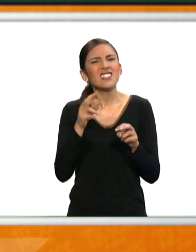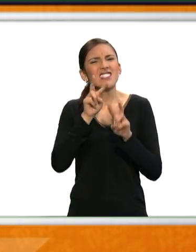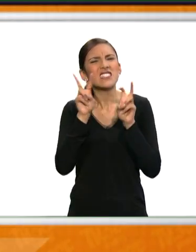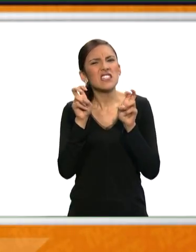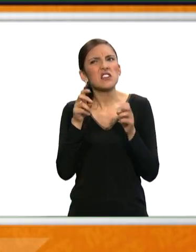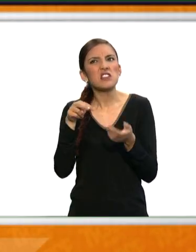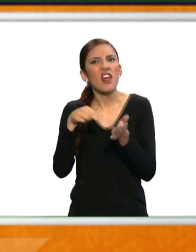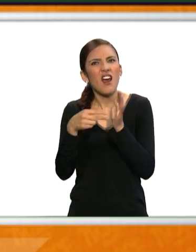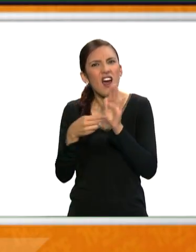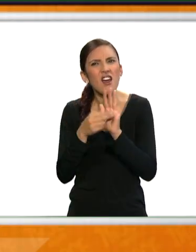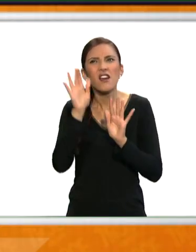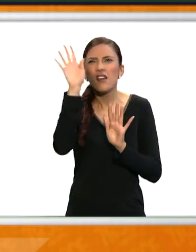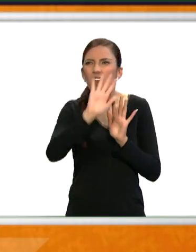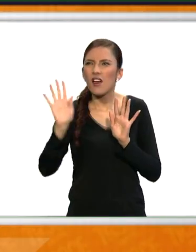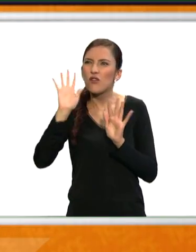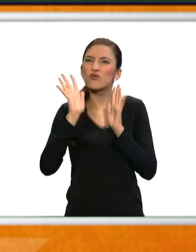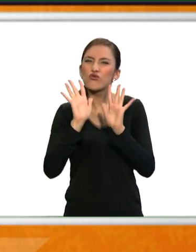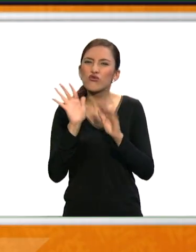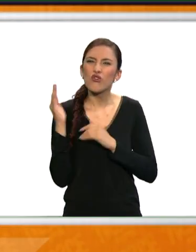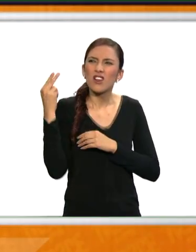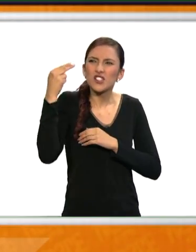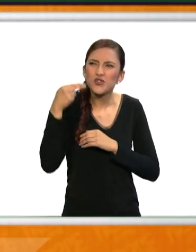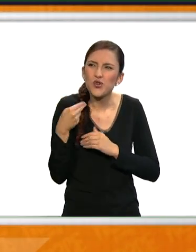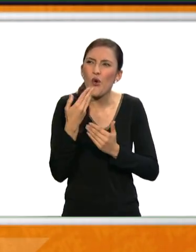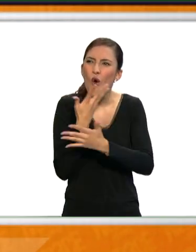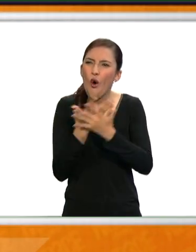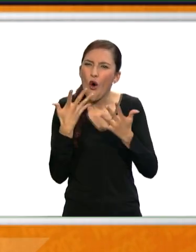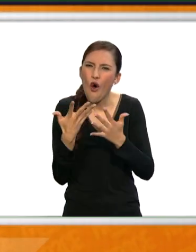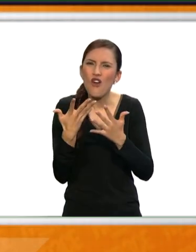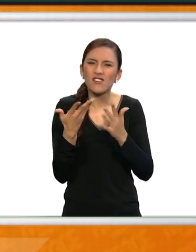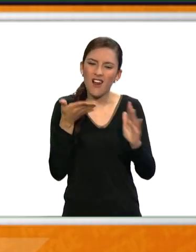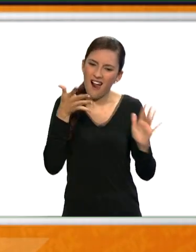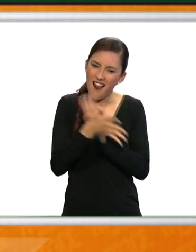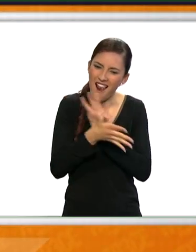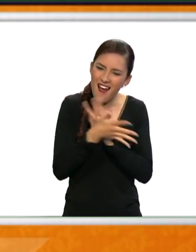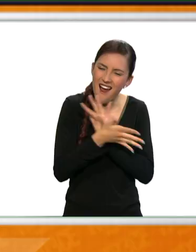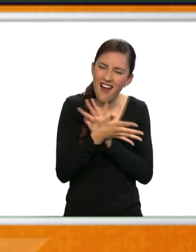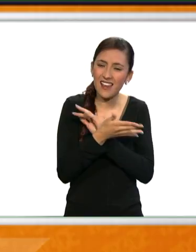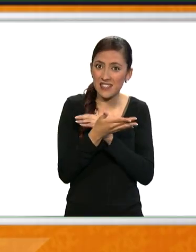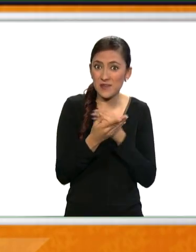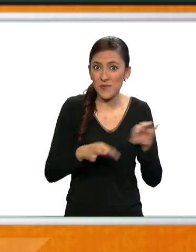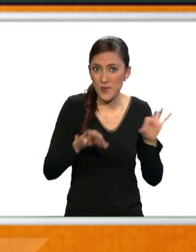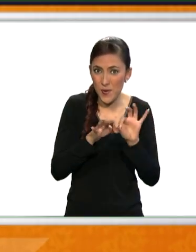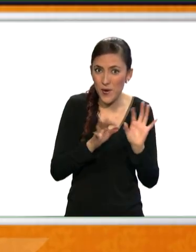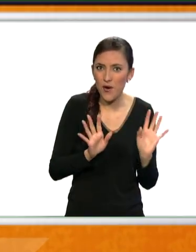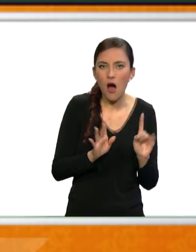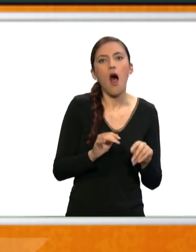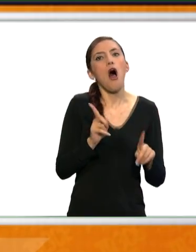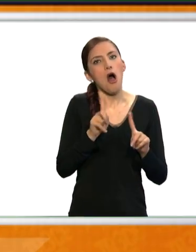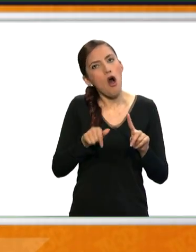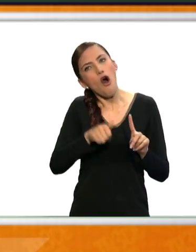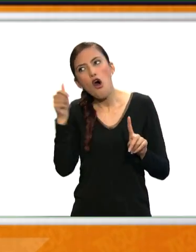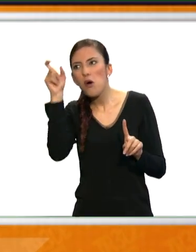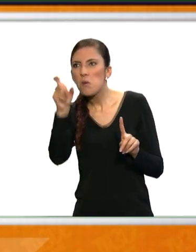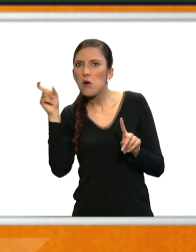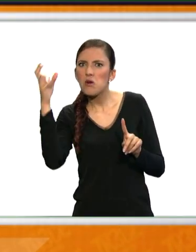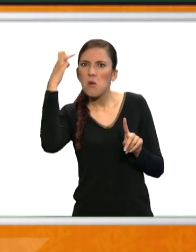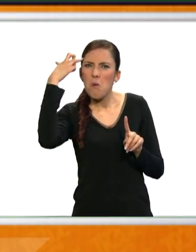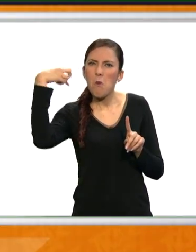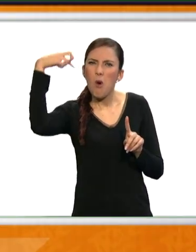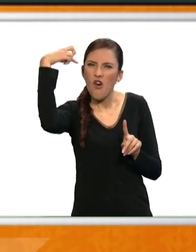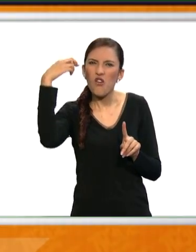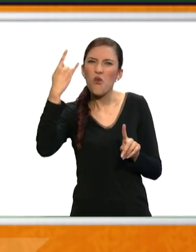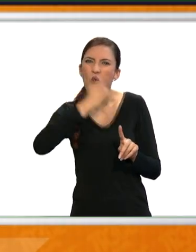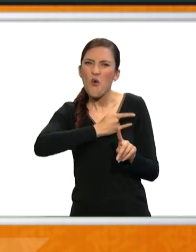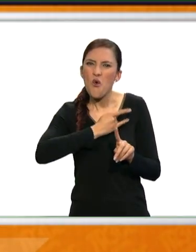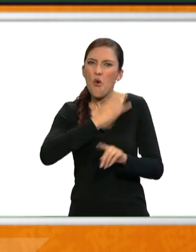historias desde las regiones y que los profesionales que han estudiado, algunos en las universidades de otras partes